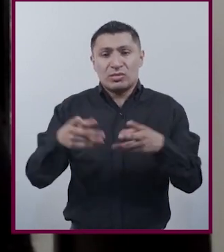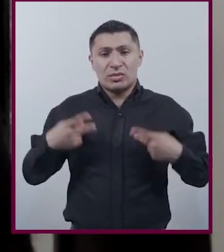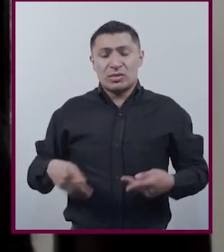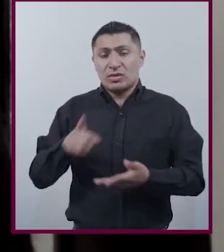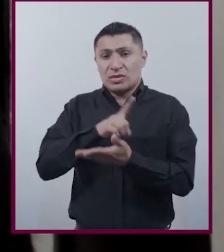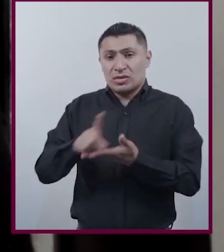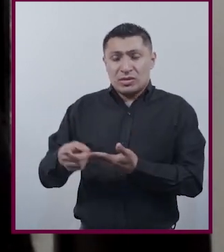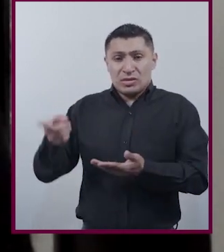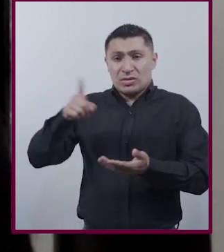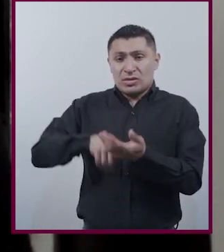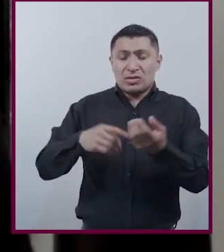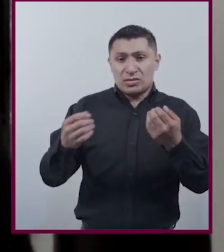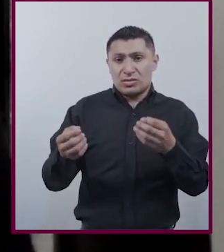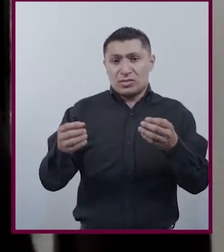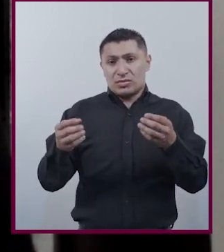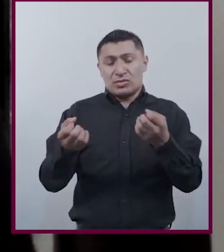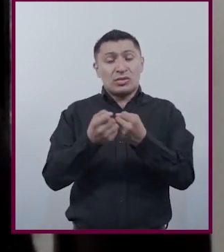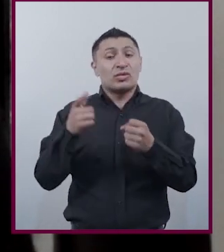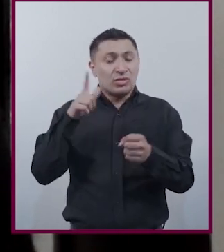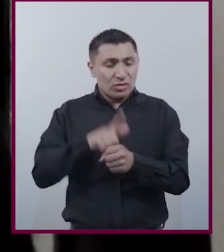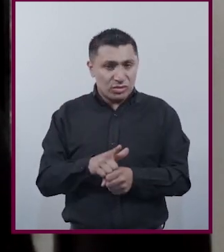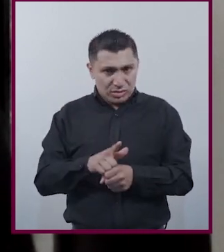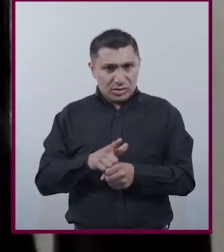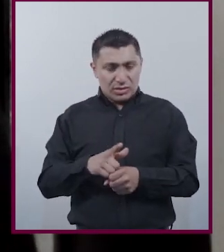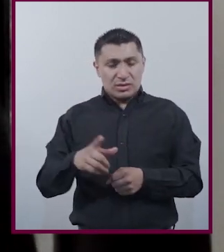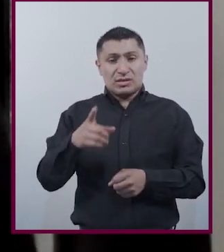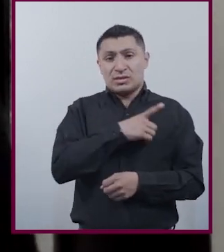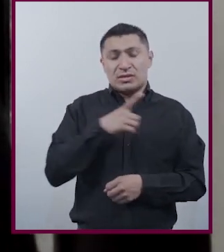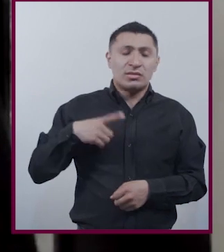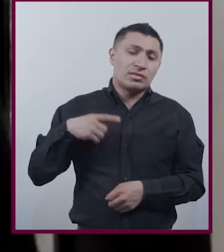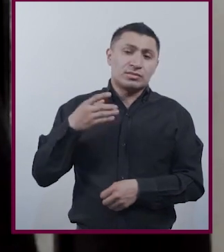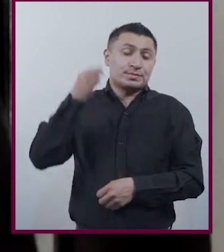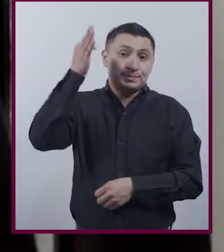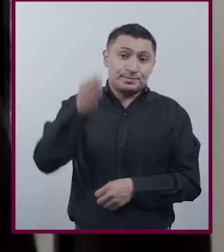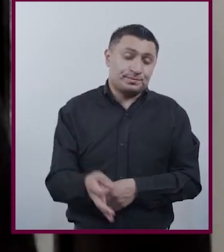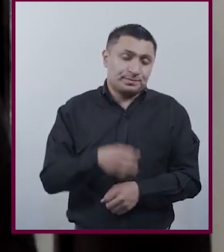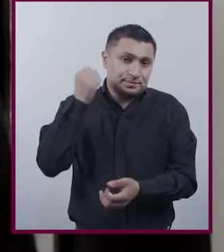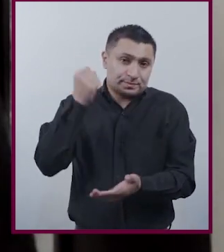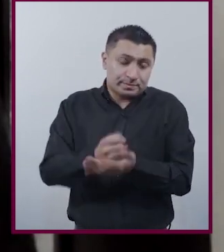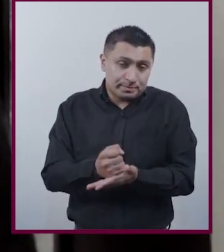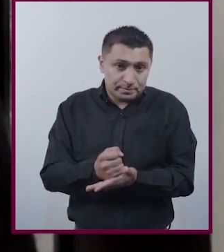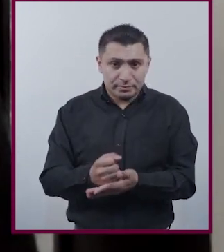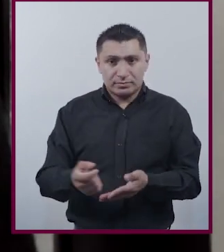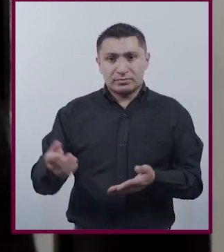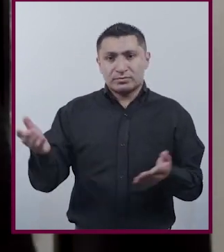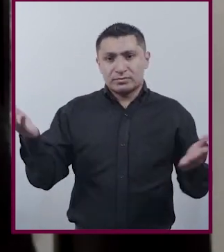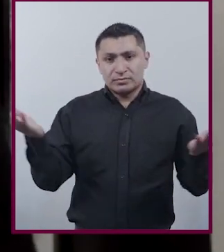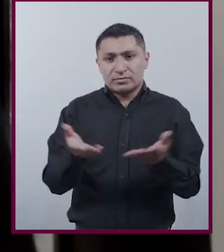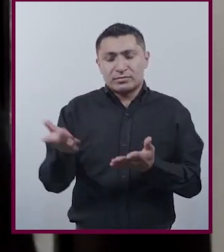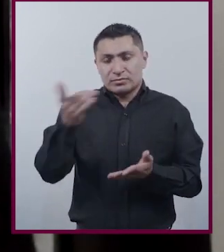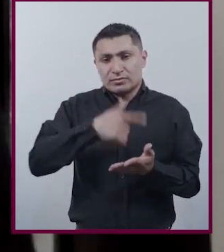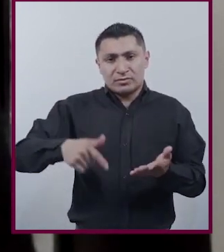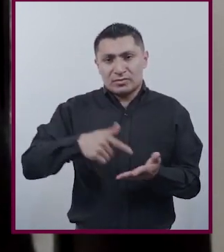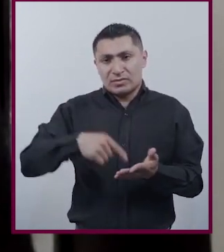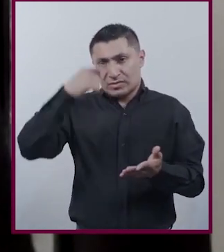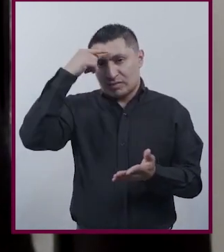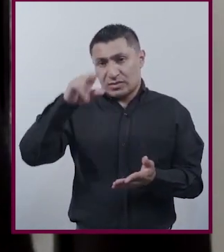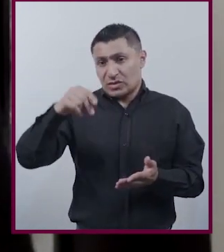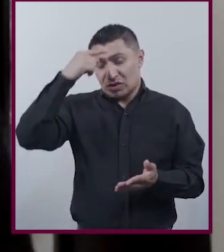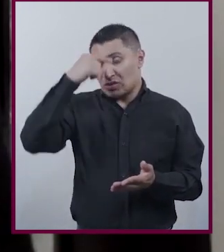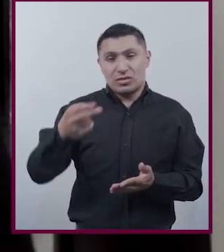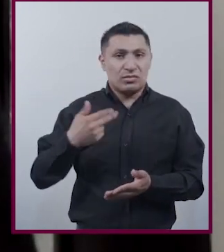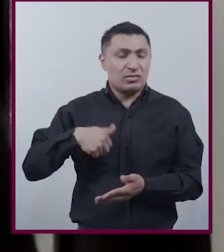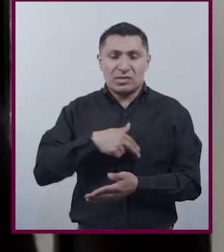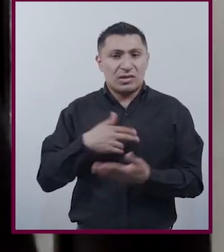derechos Desde el contrato Social moderno Tenemos que Adecuarnos A la construcción De un espacio Que no está pensado Para nosotras Para